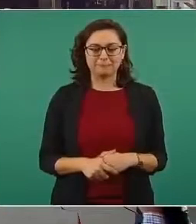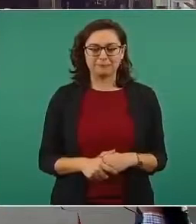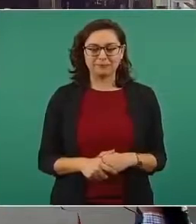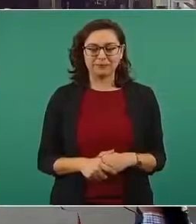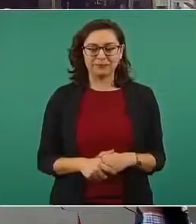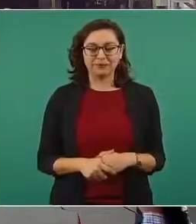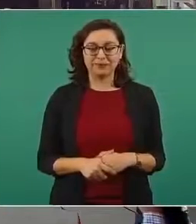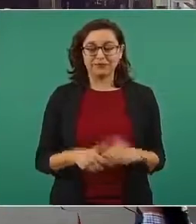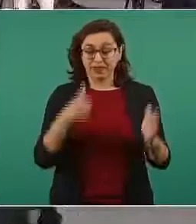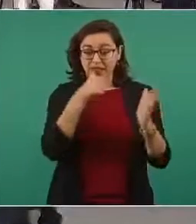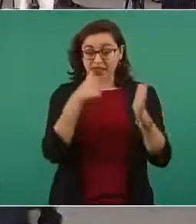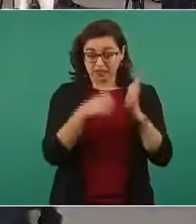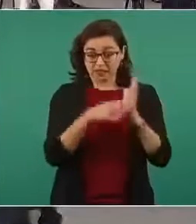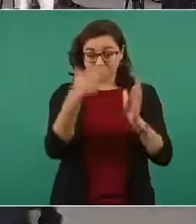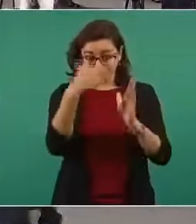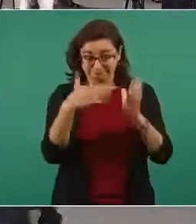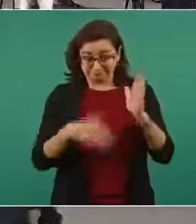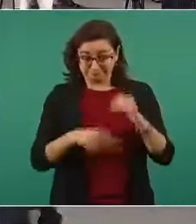¿La puedes leer?